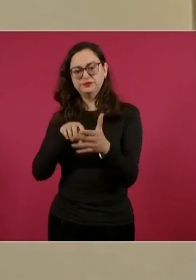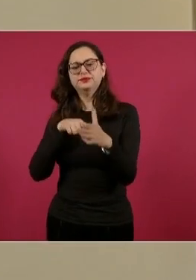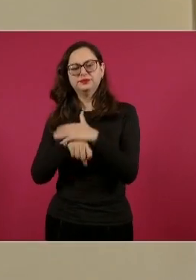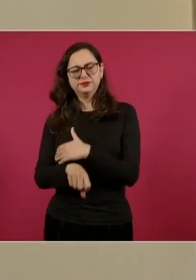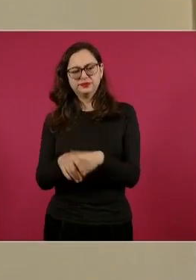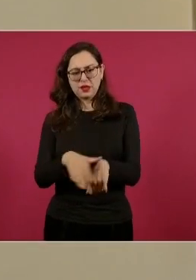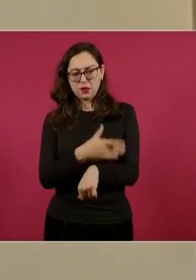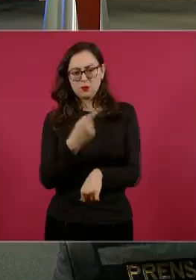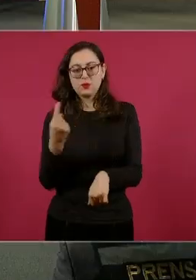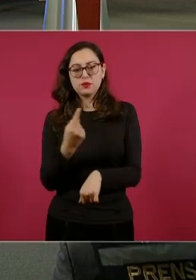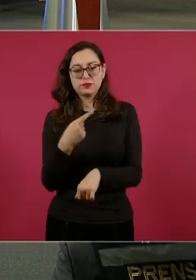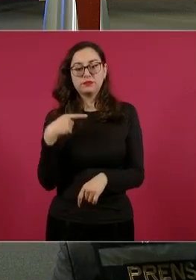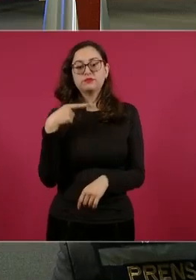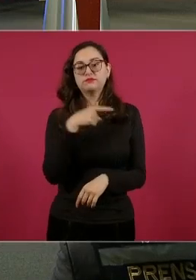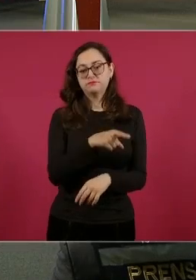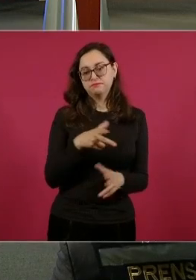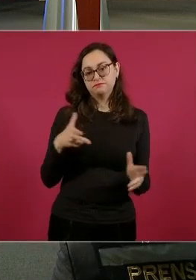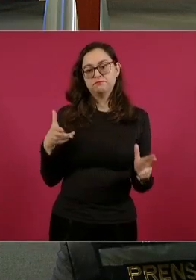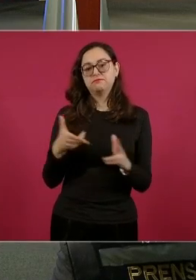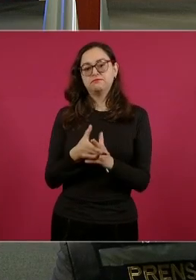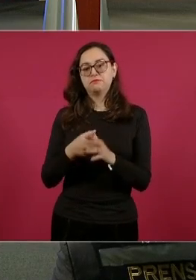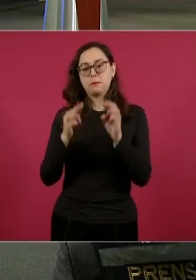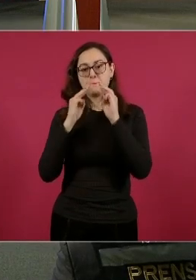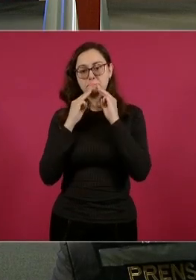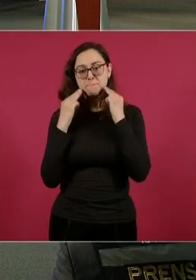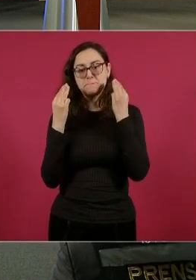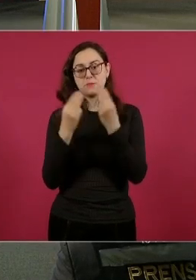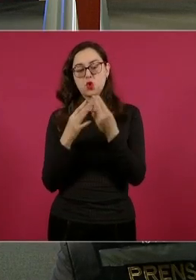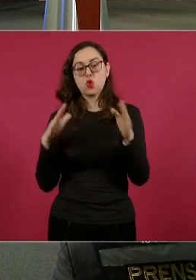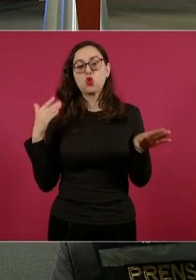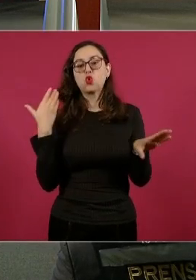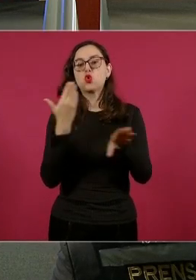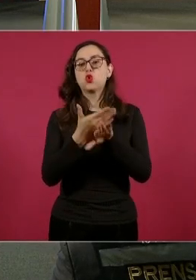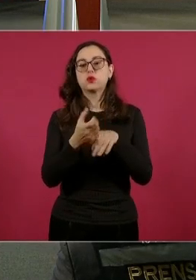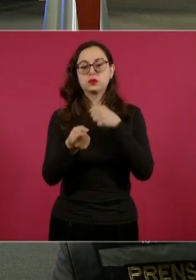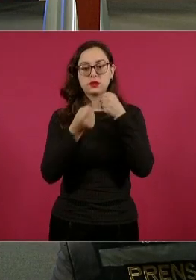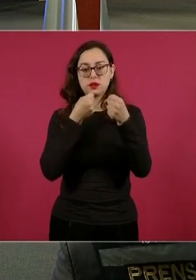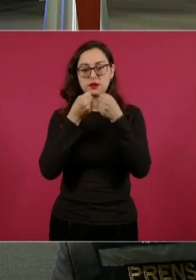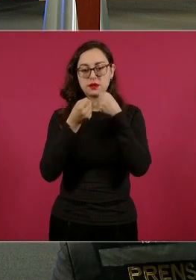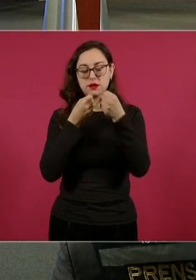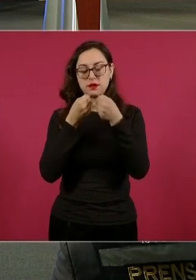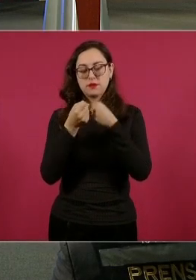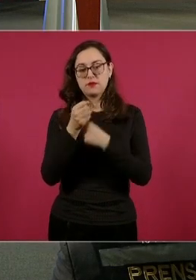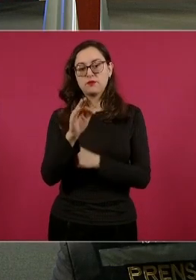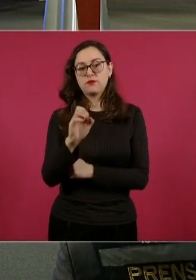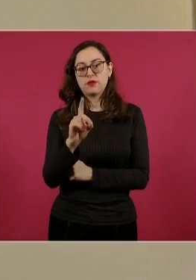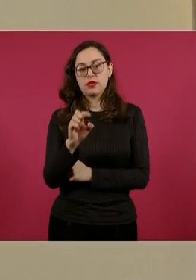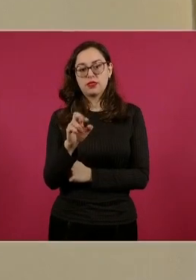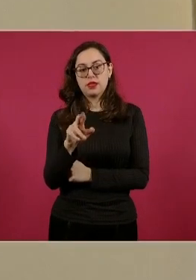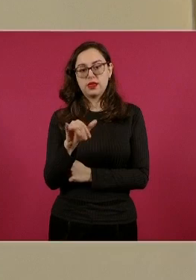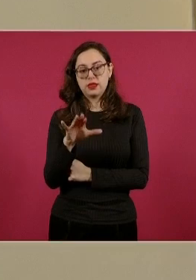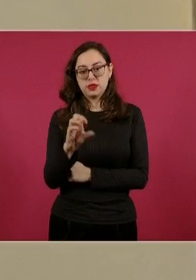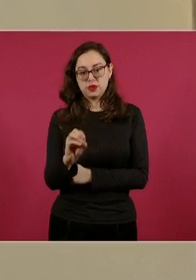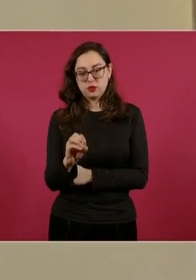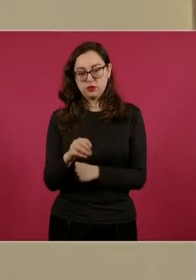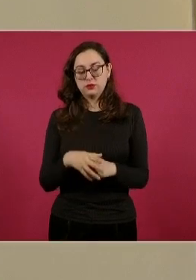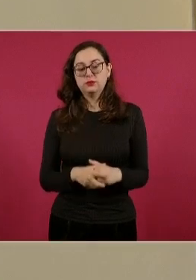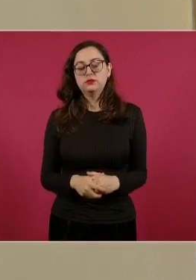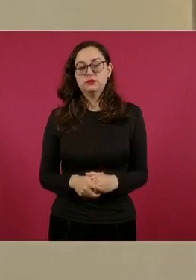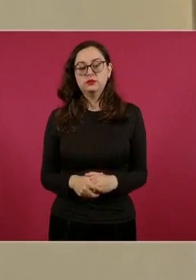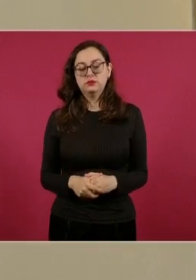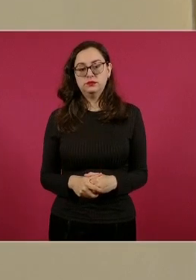de tentativa y asociación delictosa en perjuicio del comunicador Federico N., alias Hans, el Güero Hans.